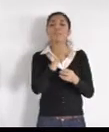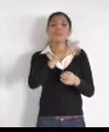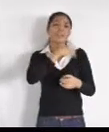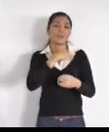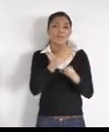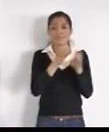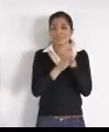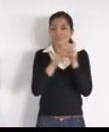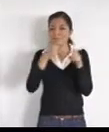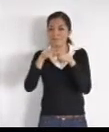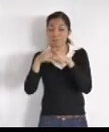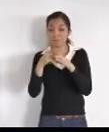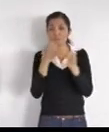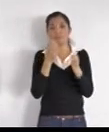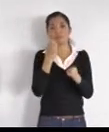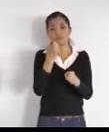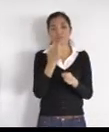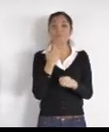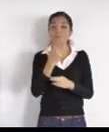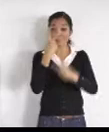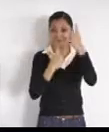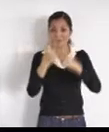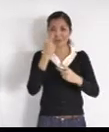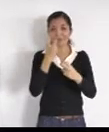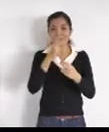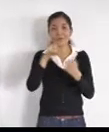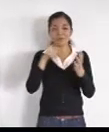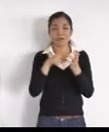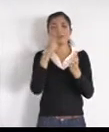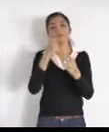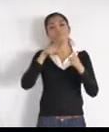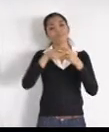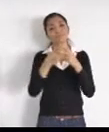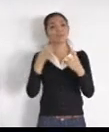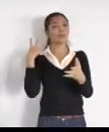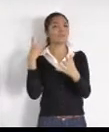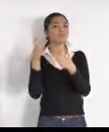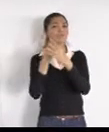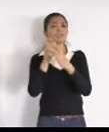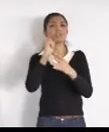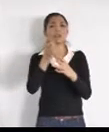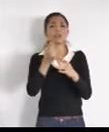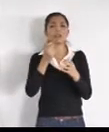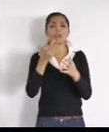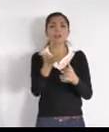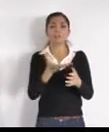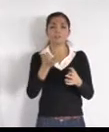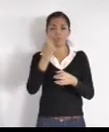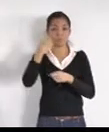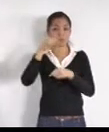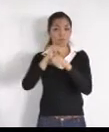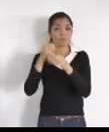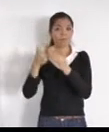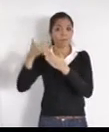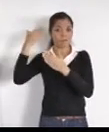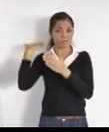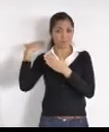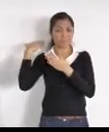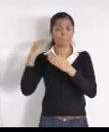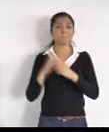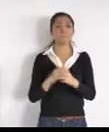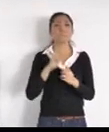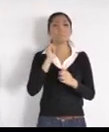de lo que realizamos en la agenda de la semana anterior. Tuvimos rueda de prensa para anunciar el evento